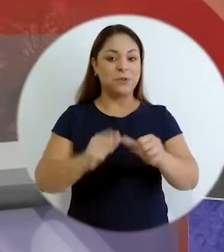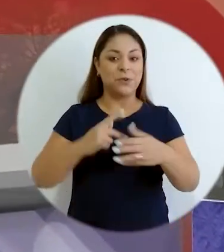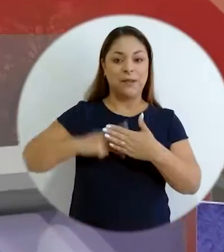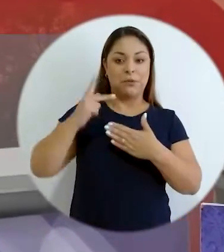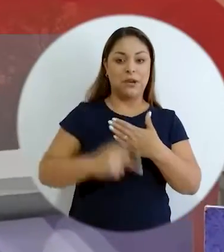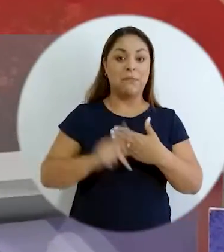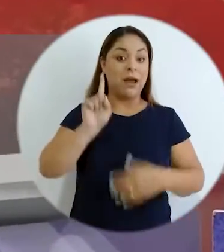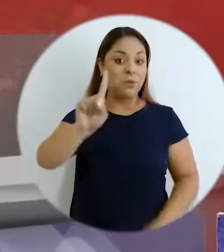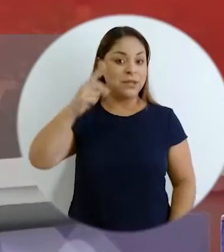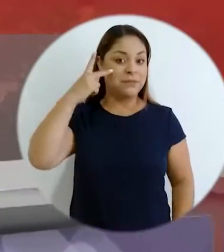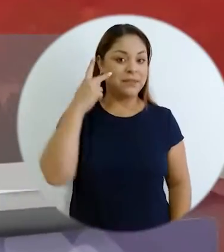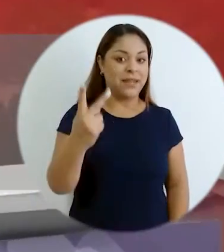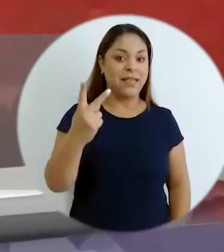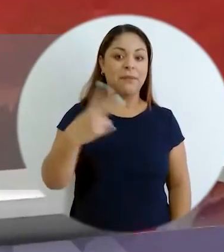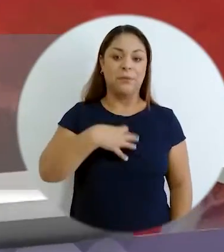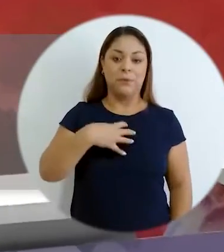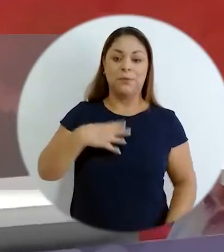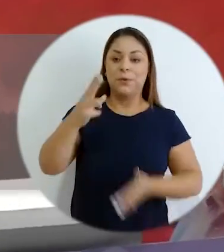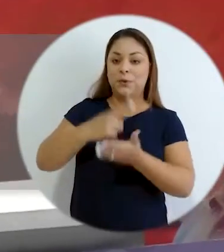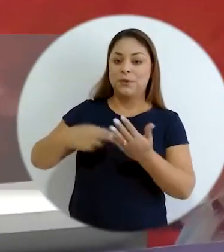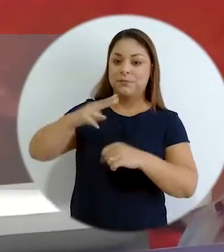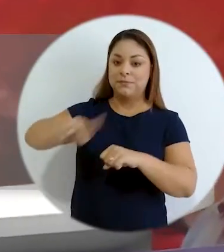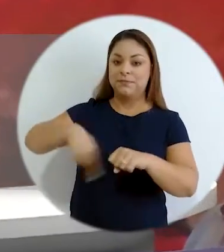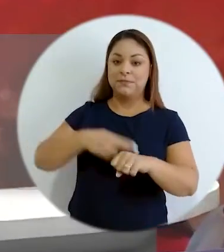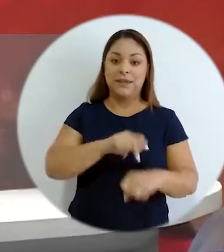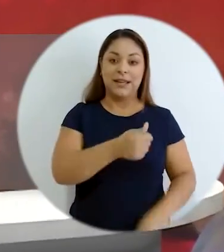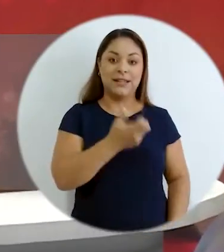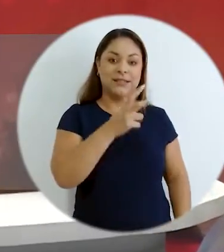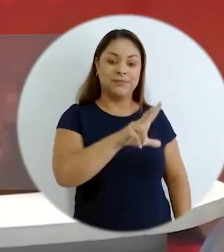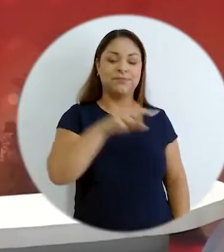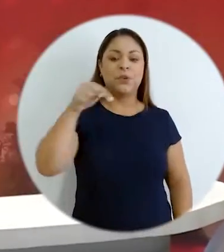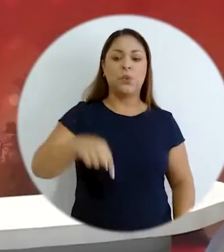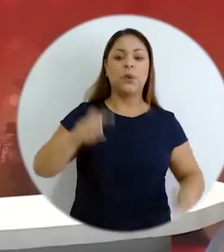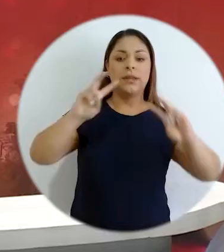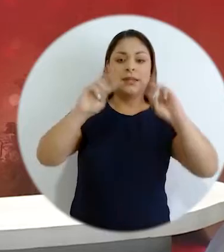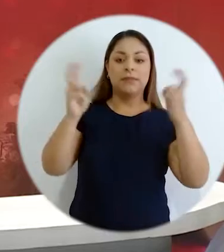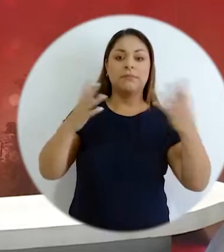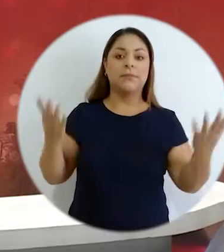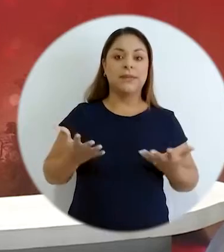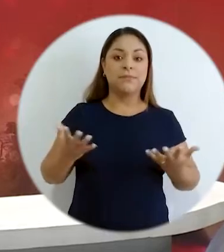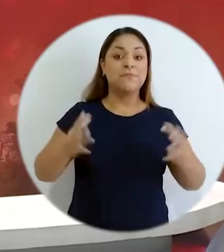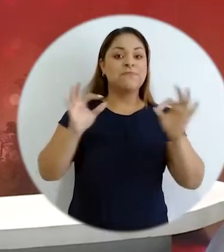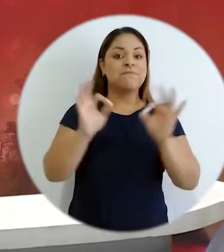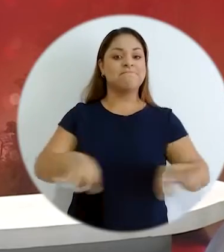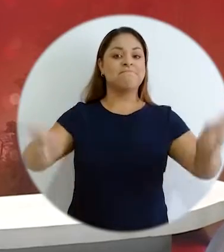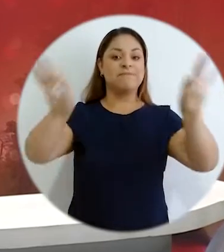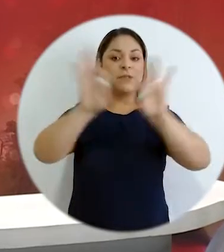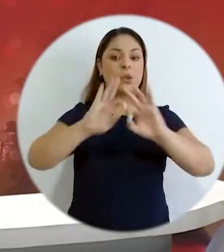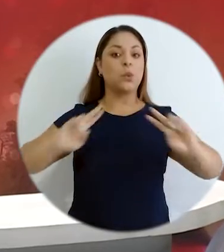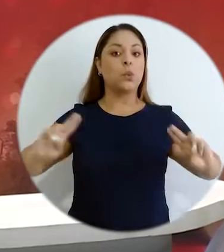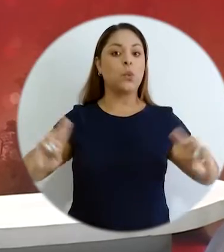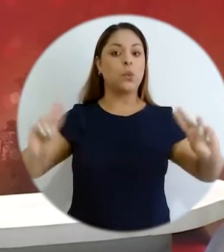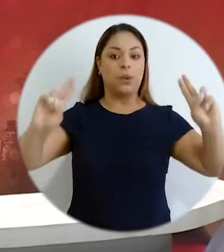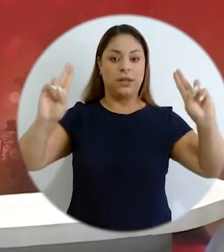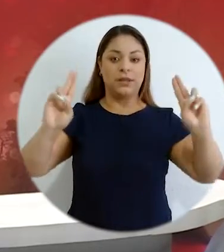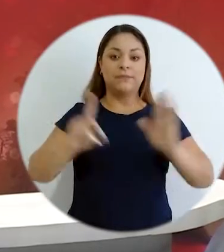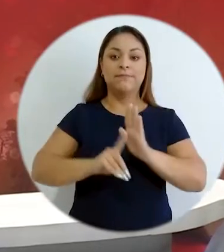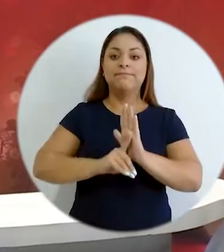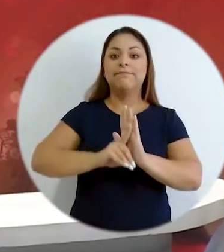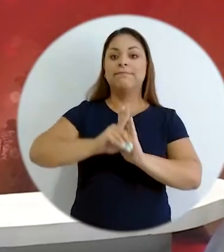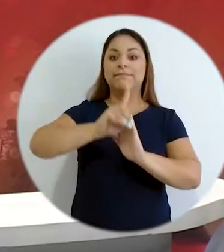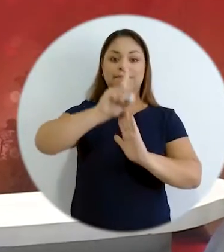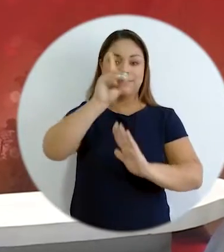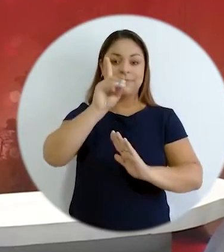continúa usted con una mirada del programa de la universidad nacional y de SINAR-SA hoy con la importancia la urgencia del desarrollo